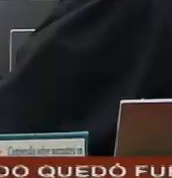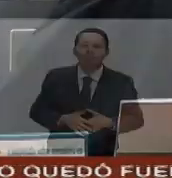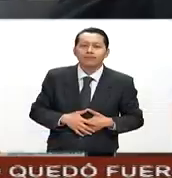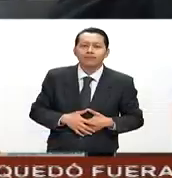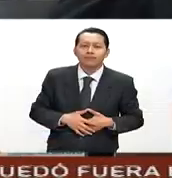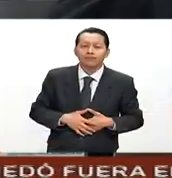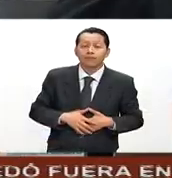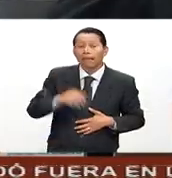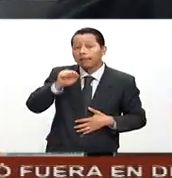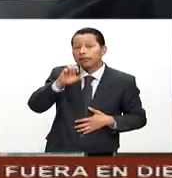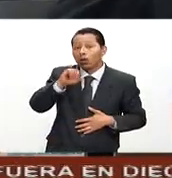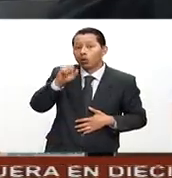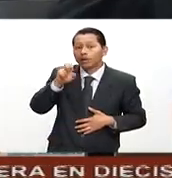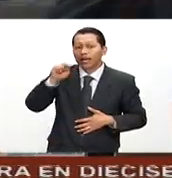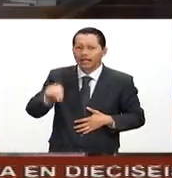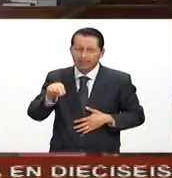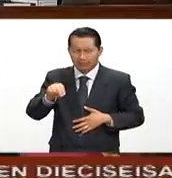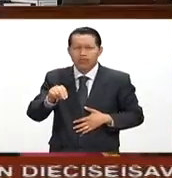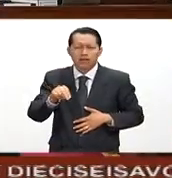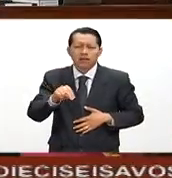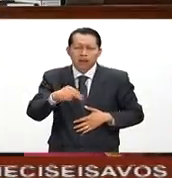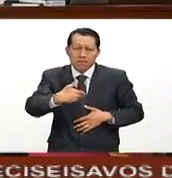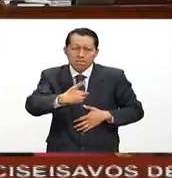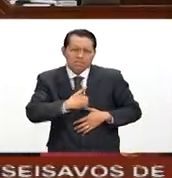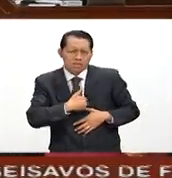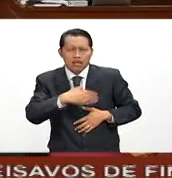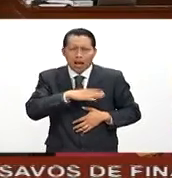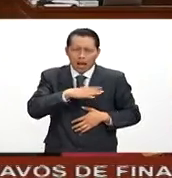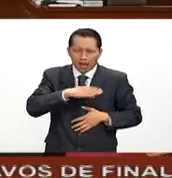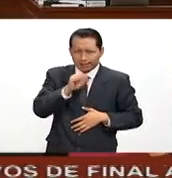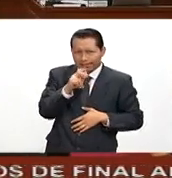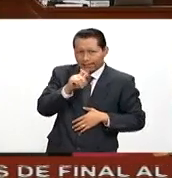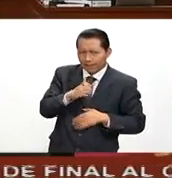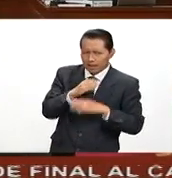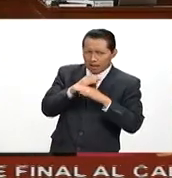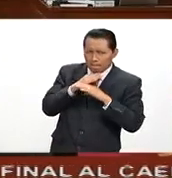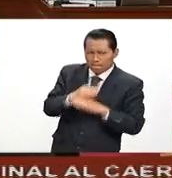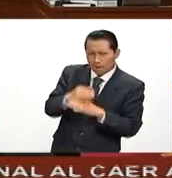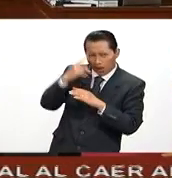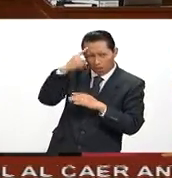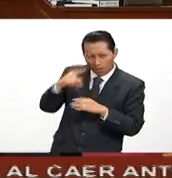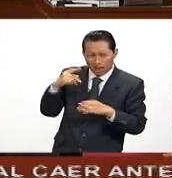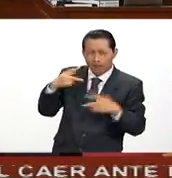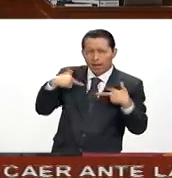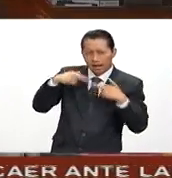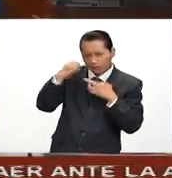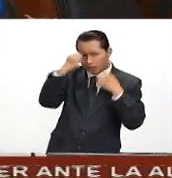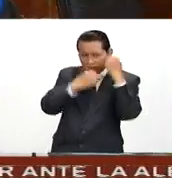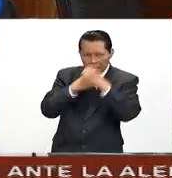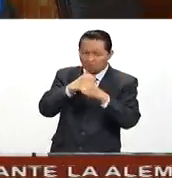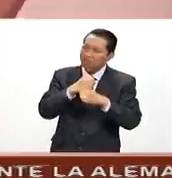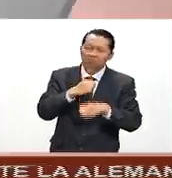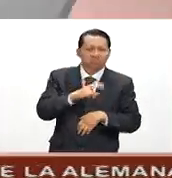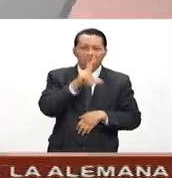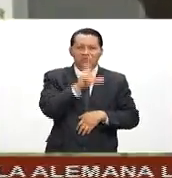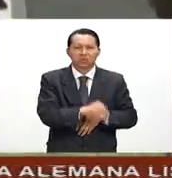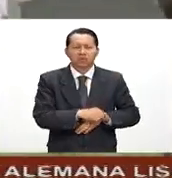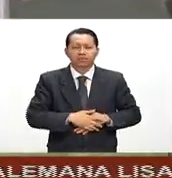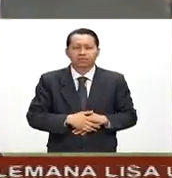Rechaza la Suprema Corte de Justicia de la Nación un amparo presentado por la CENTE contra la evaluación educativa.